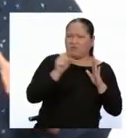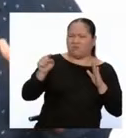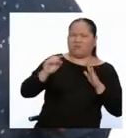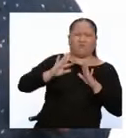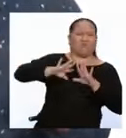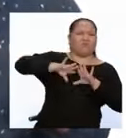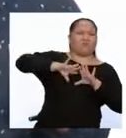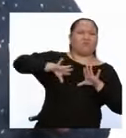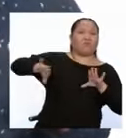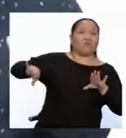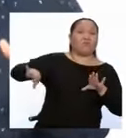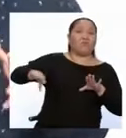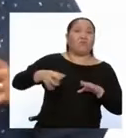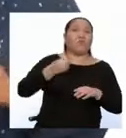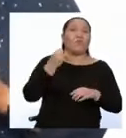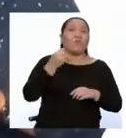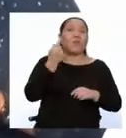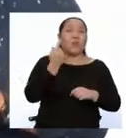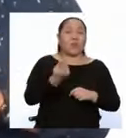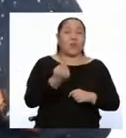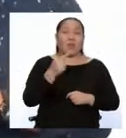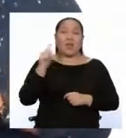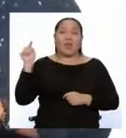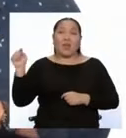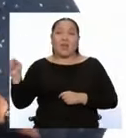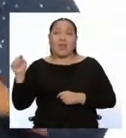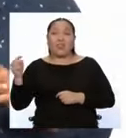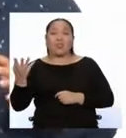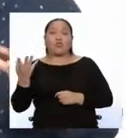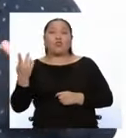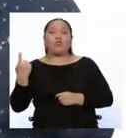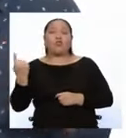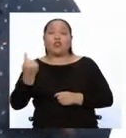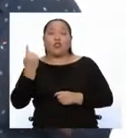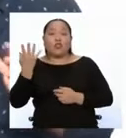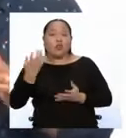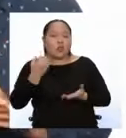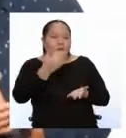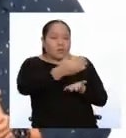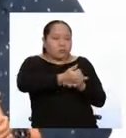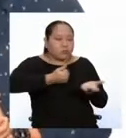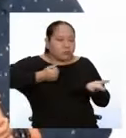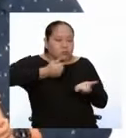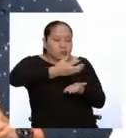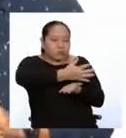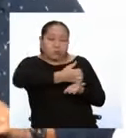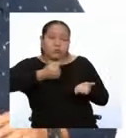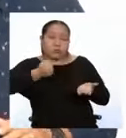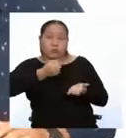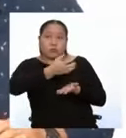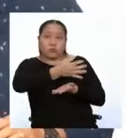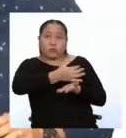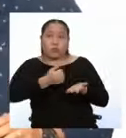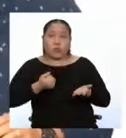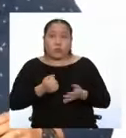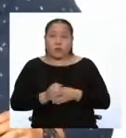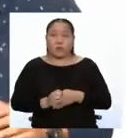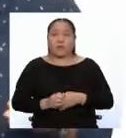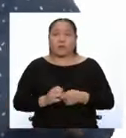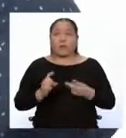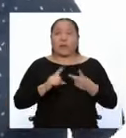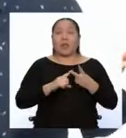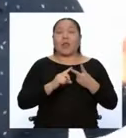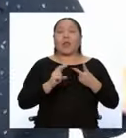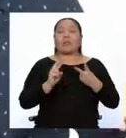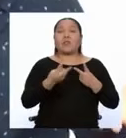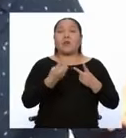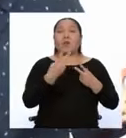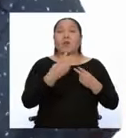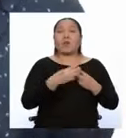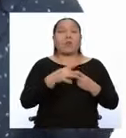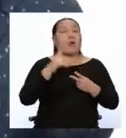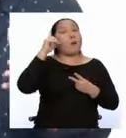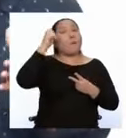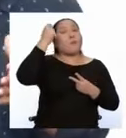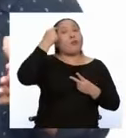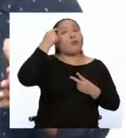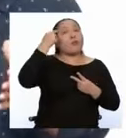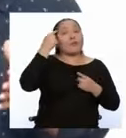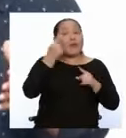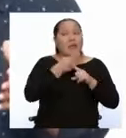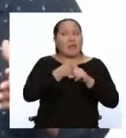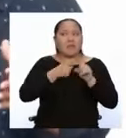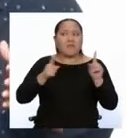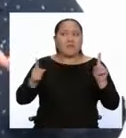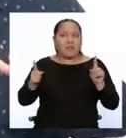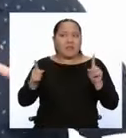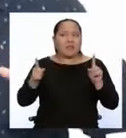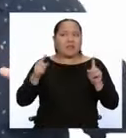Ya que ellos solo buscaban explotar las materias primas del lugar. Y la segunda causa fueron las políticas que hubo en la